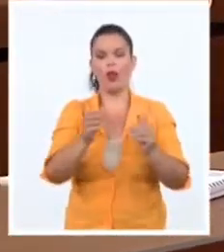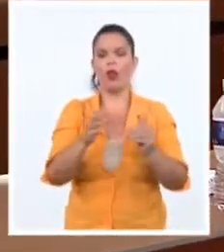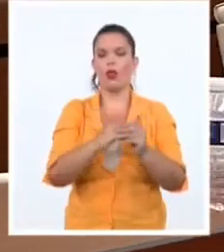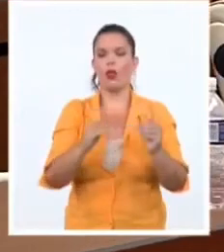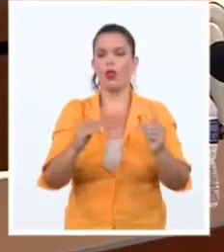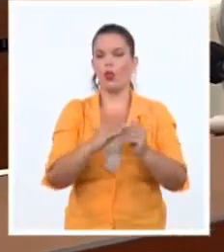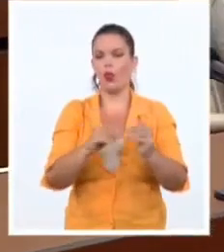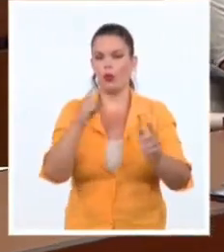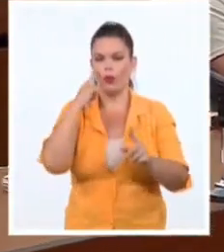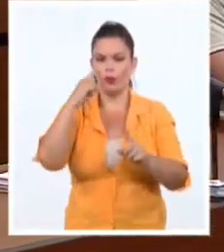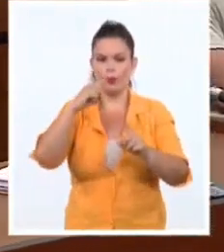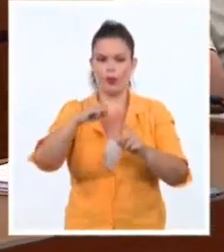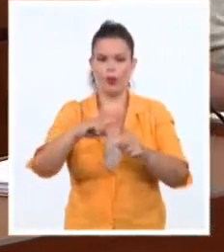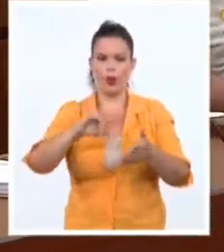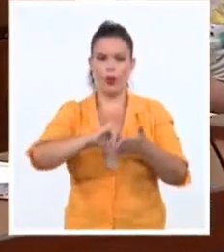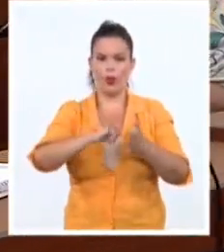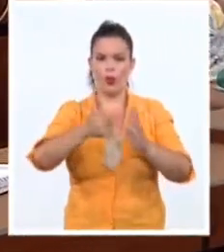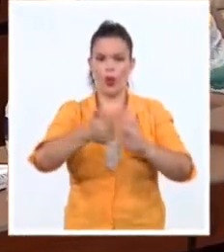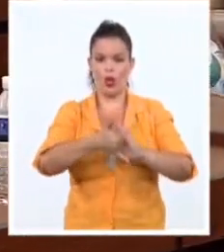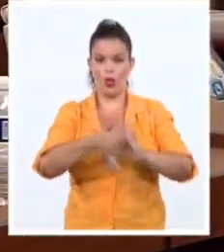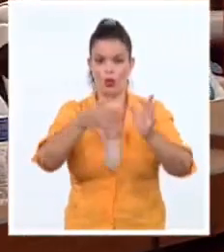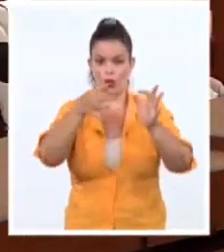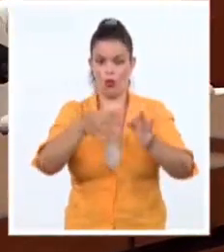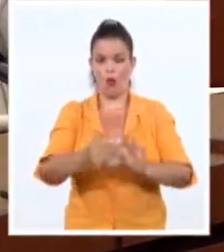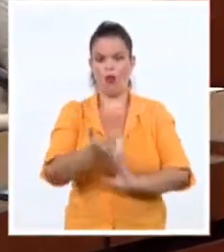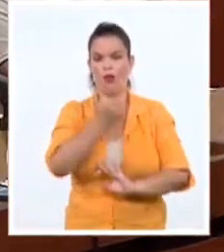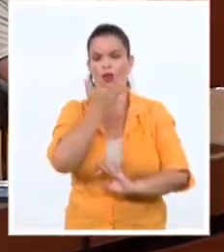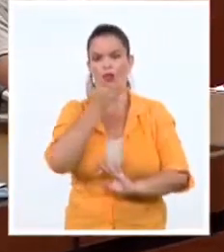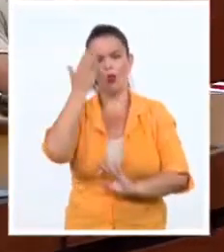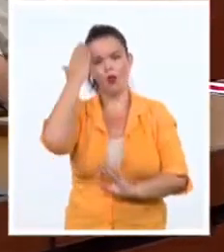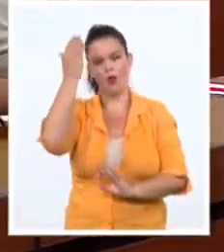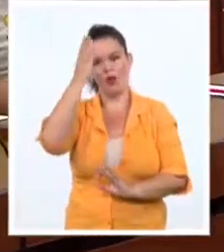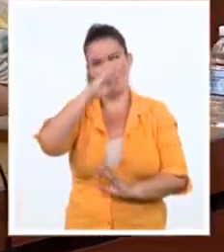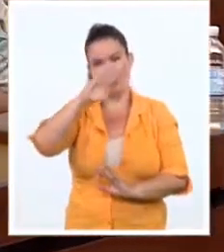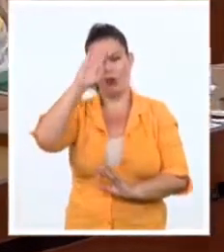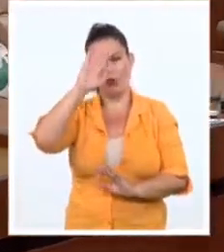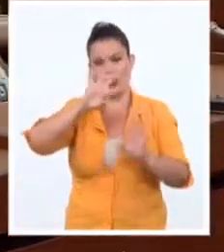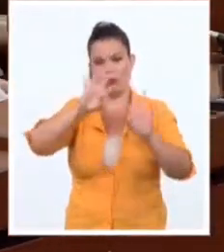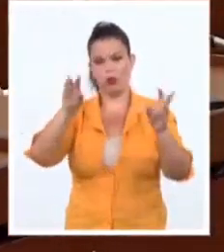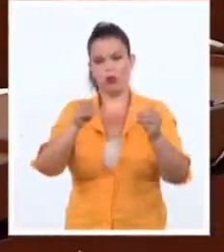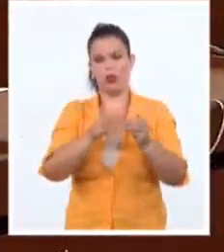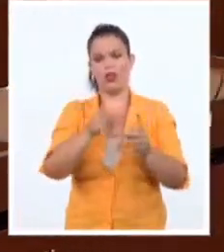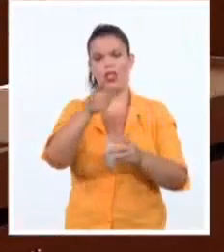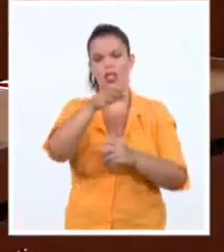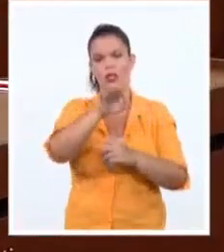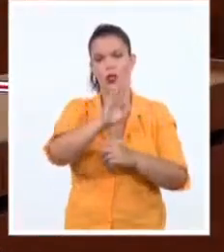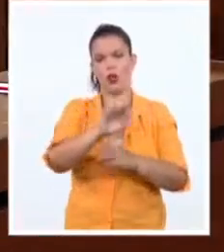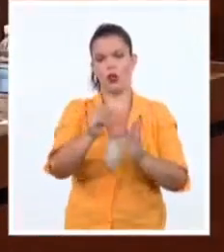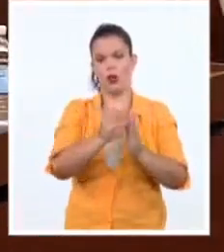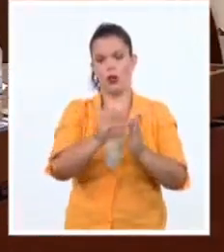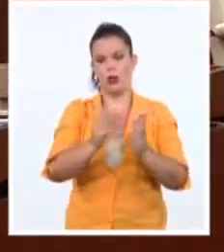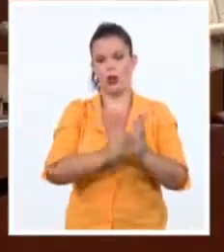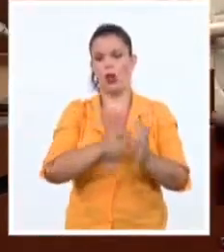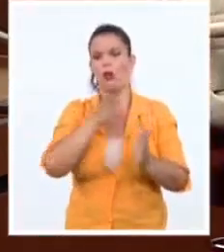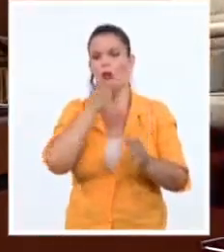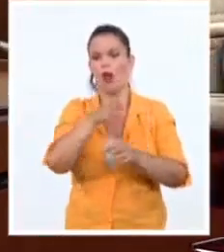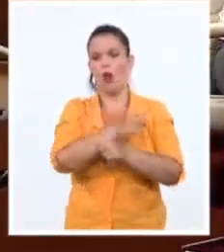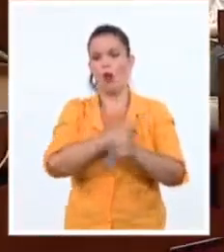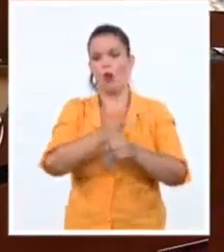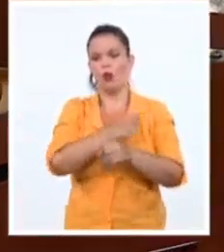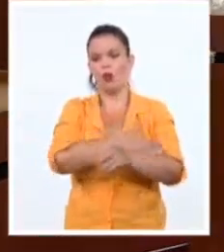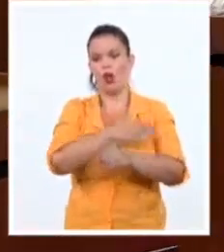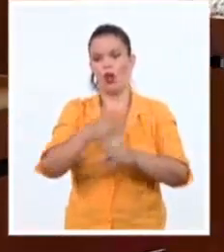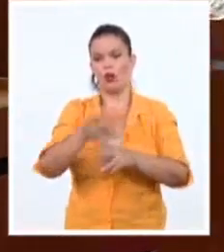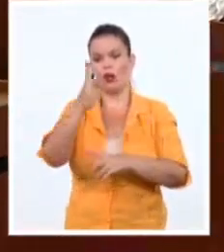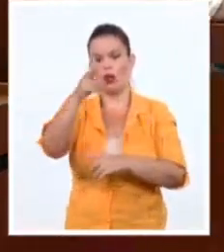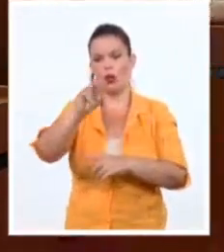para proyectos subversivos en Cuba, de un total de 18 millones que puede destinar hasta 2023 para